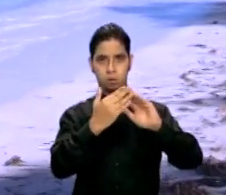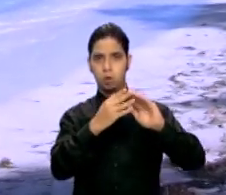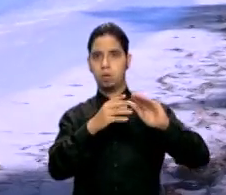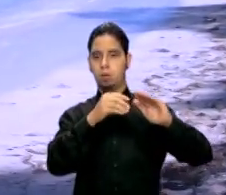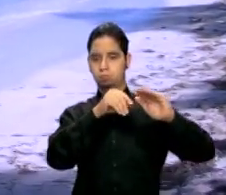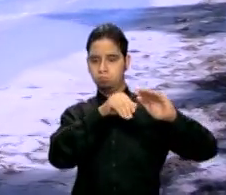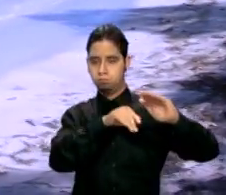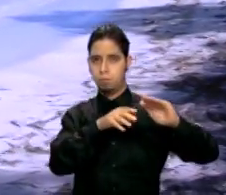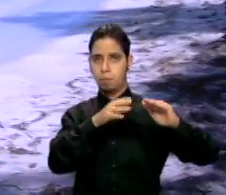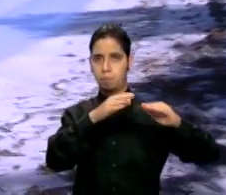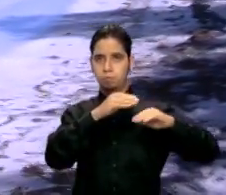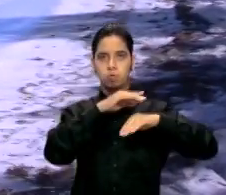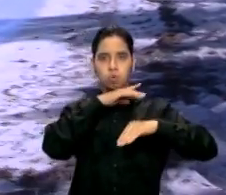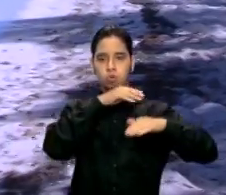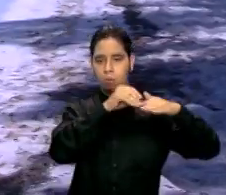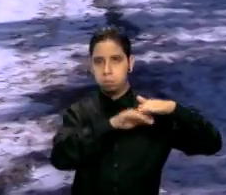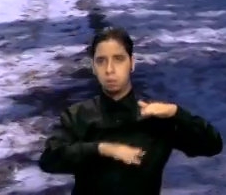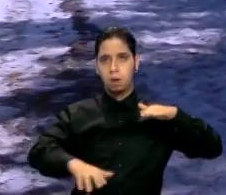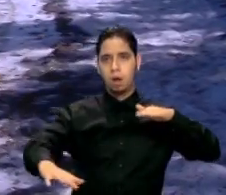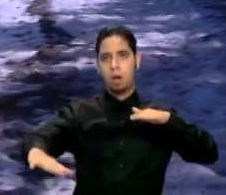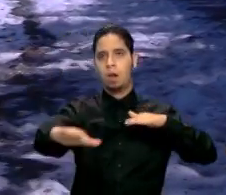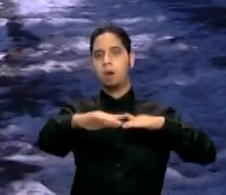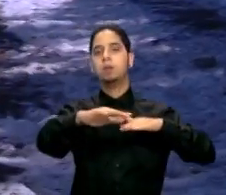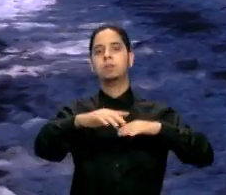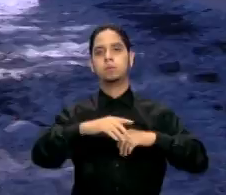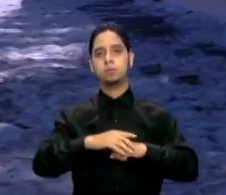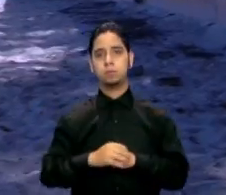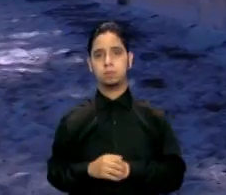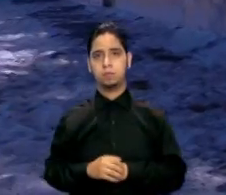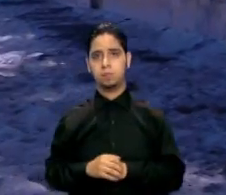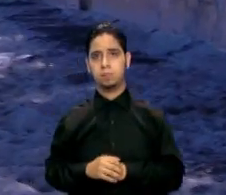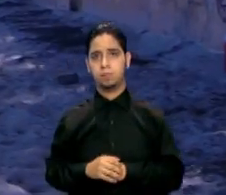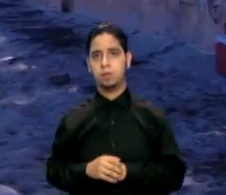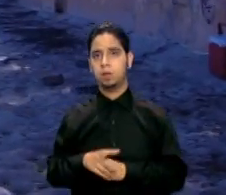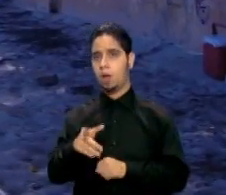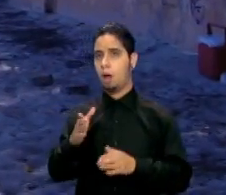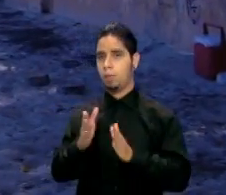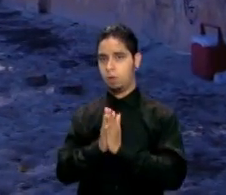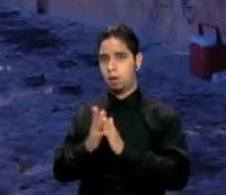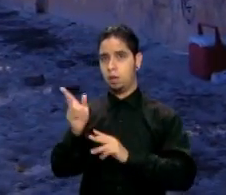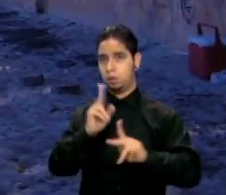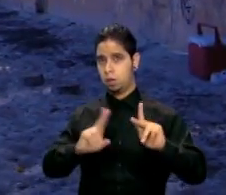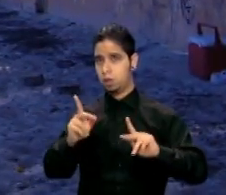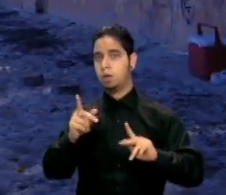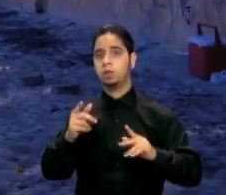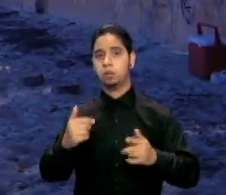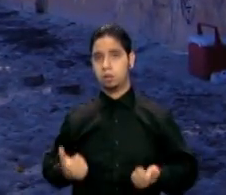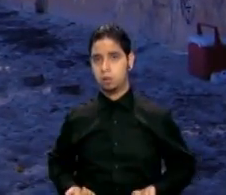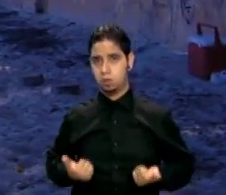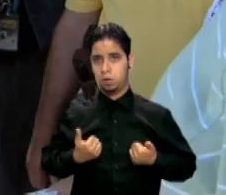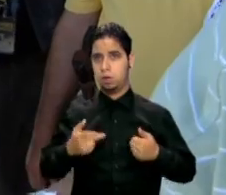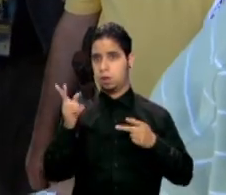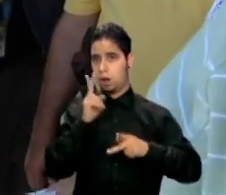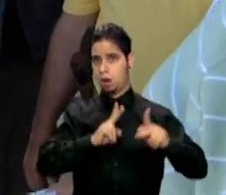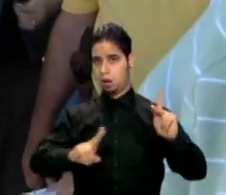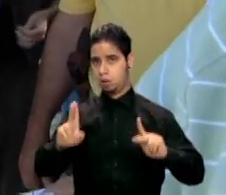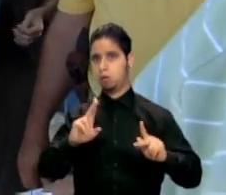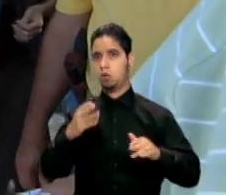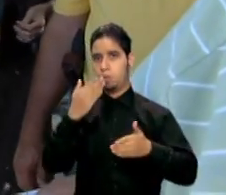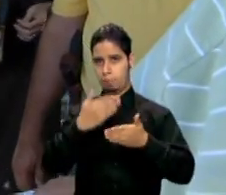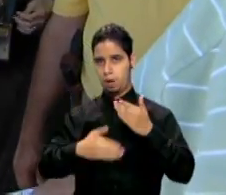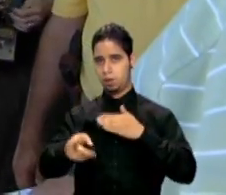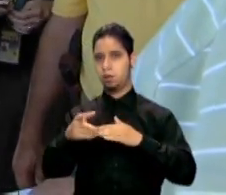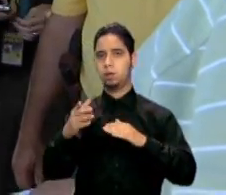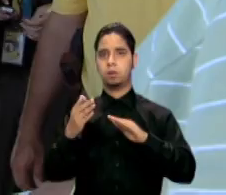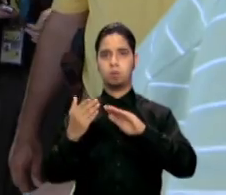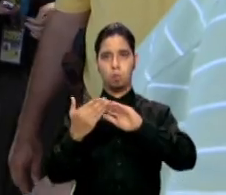requerirá al Departamento de Recursos Naturales que someta a los miembros de la Comisión las direcciones e información de las personas que forman parte de esta